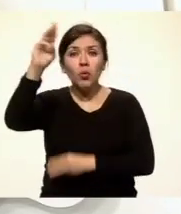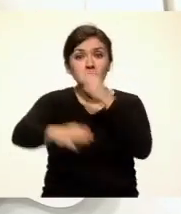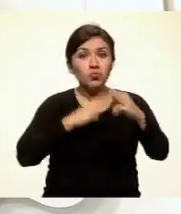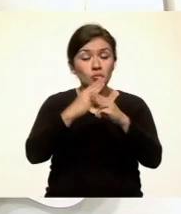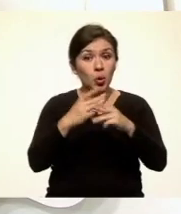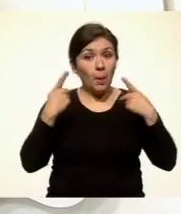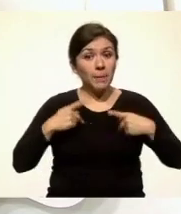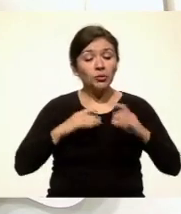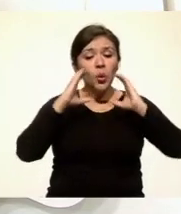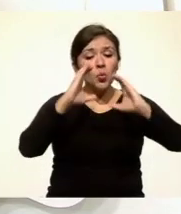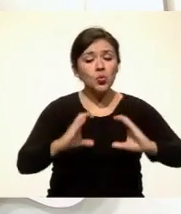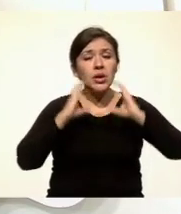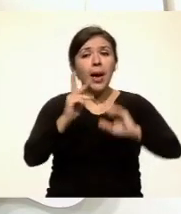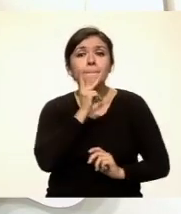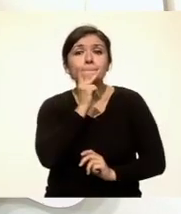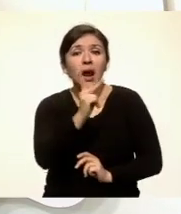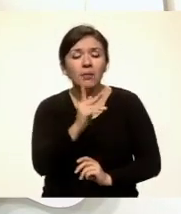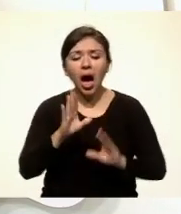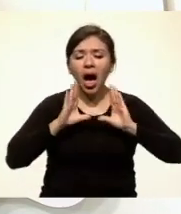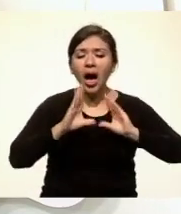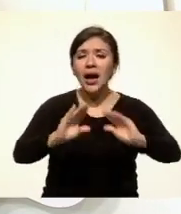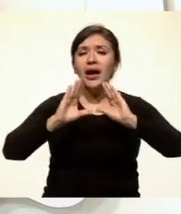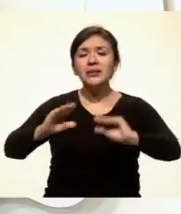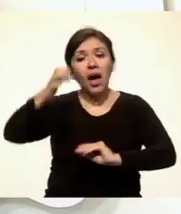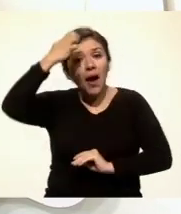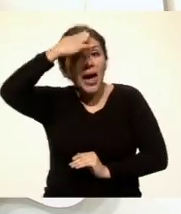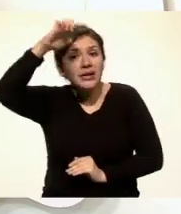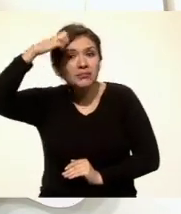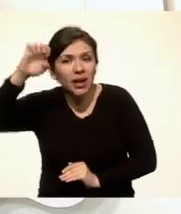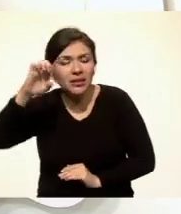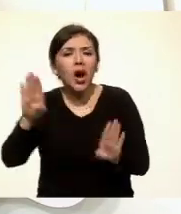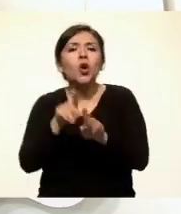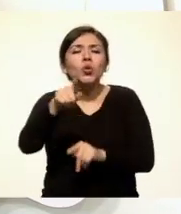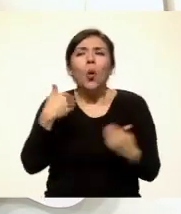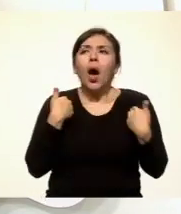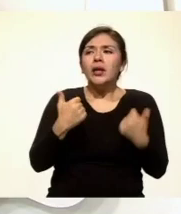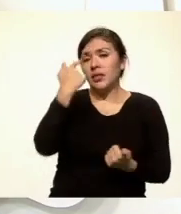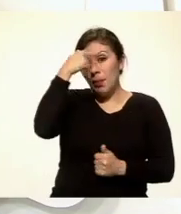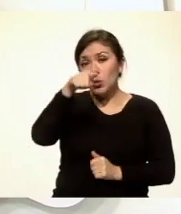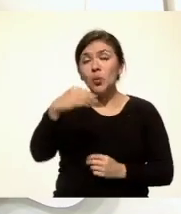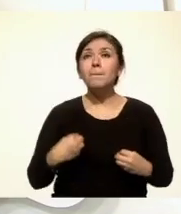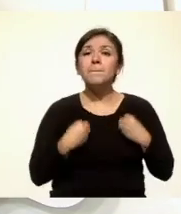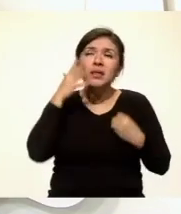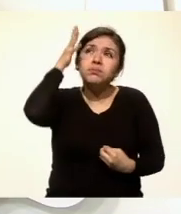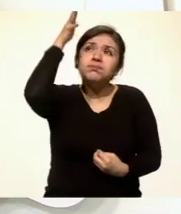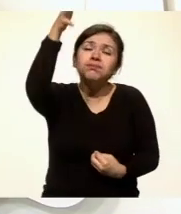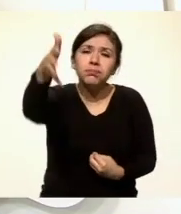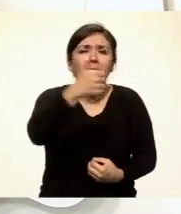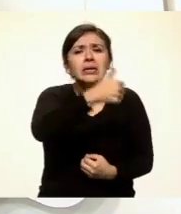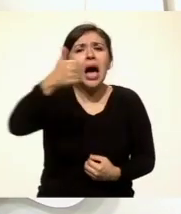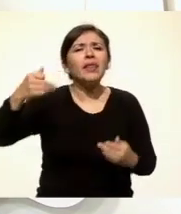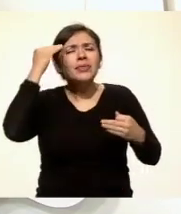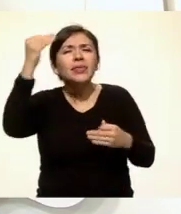cuidadores de las palabras nos transmiten experiencias y guías para la vida que cada generación ha desarrollado.